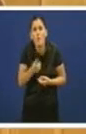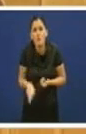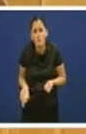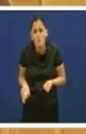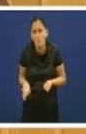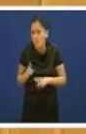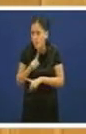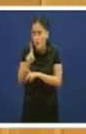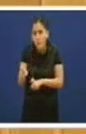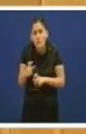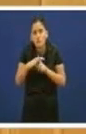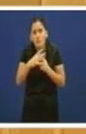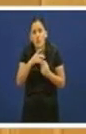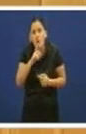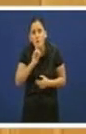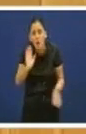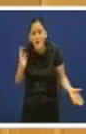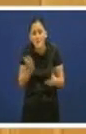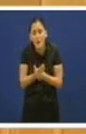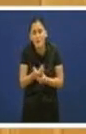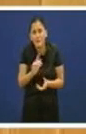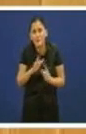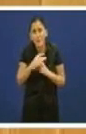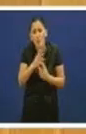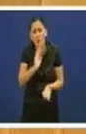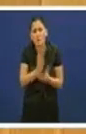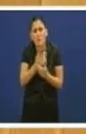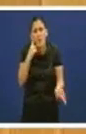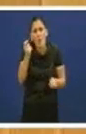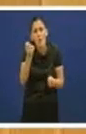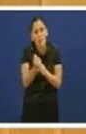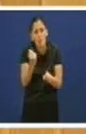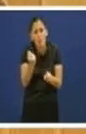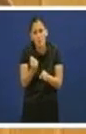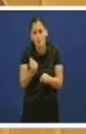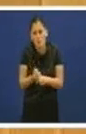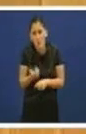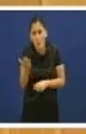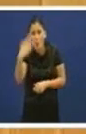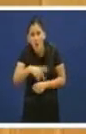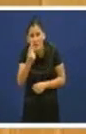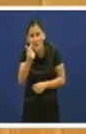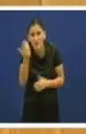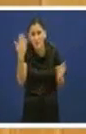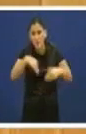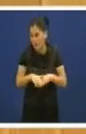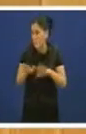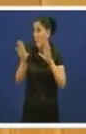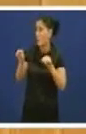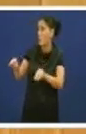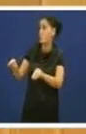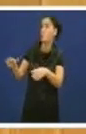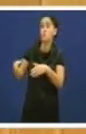Están na situación de expedientes de regulación de emprego non teñen carga de traballo e vostedes non seguiron